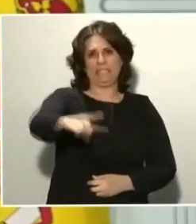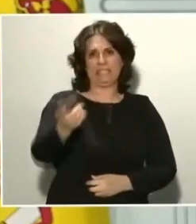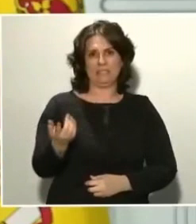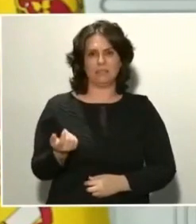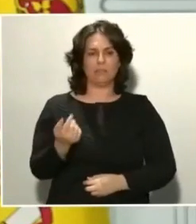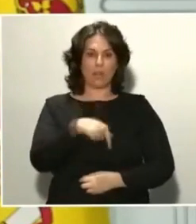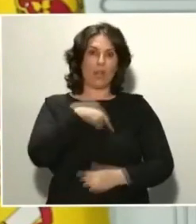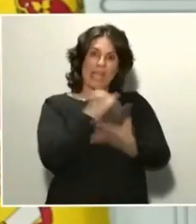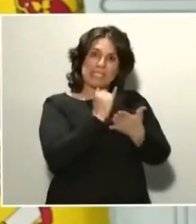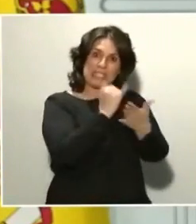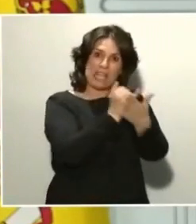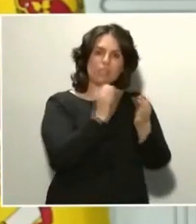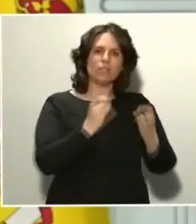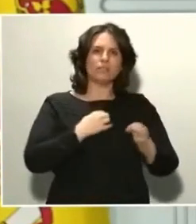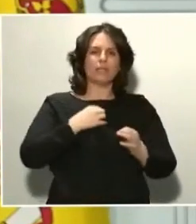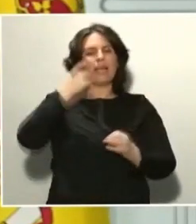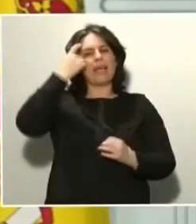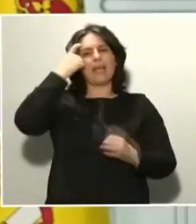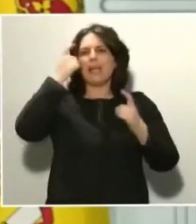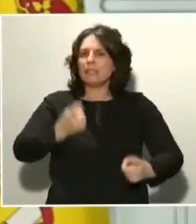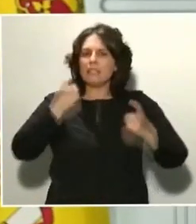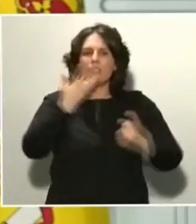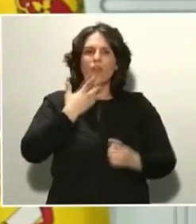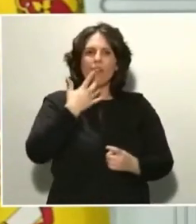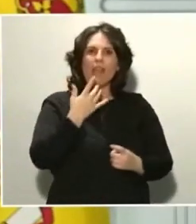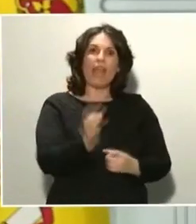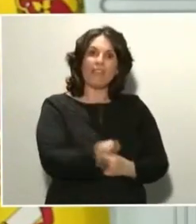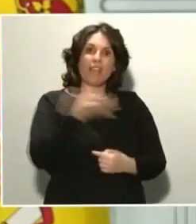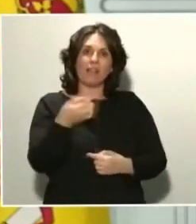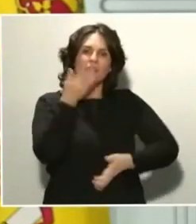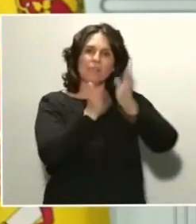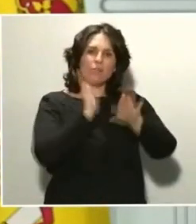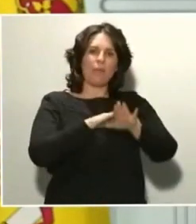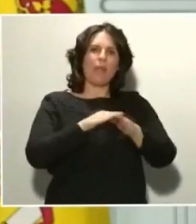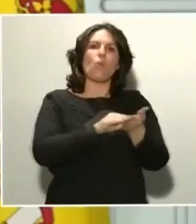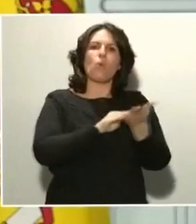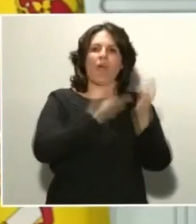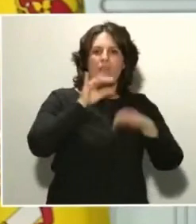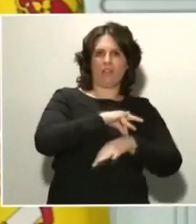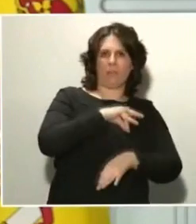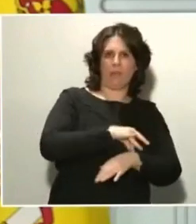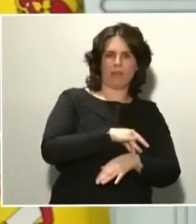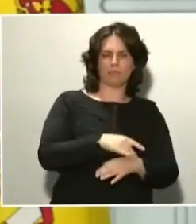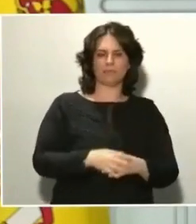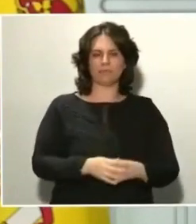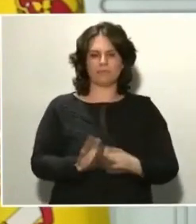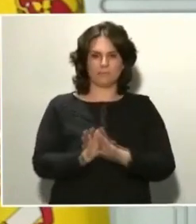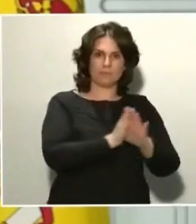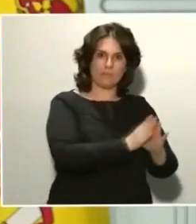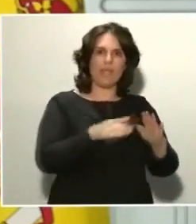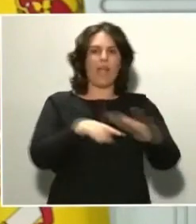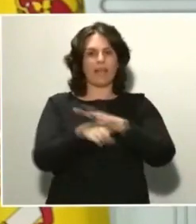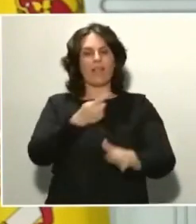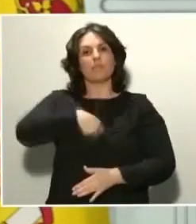conocer la eficacia de este tratamiento para curar la enfermedad. Por otro lado, la Agencia Española de Medicamentos y Productos